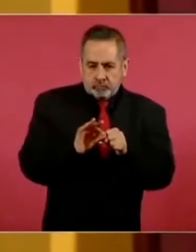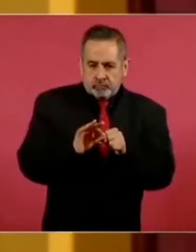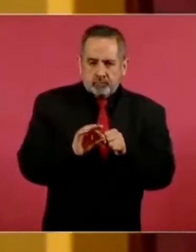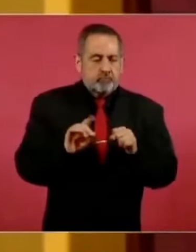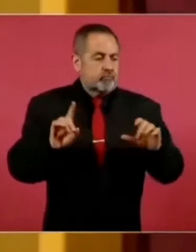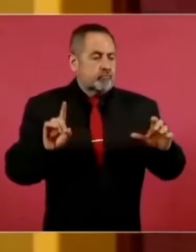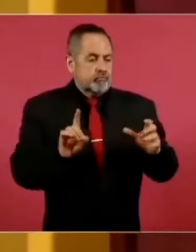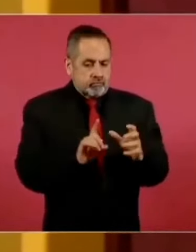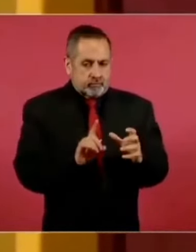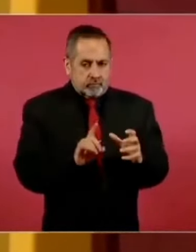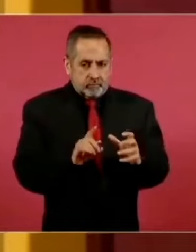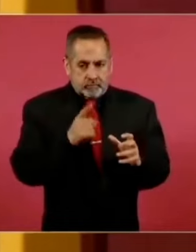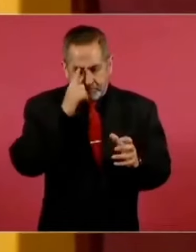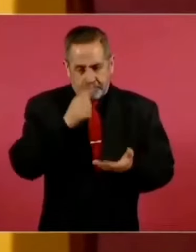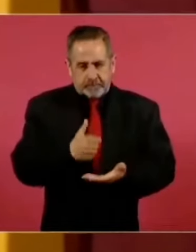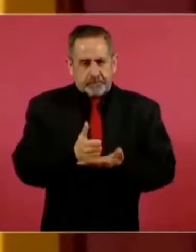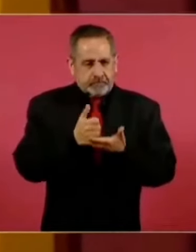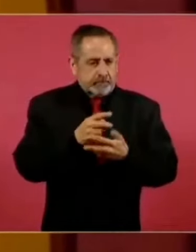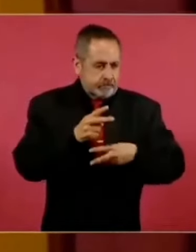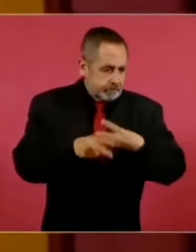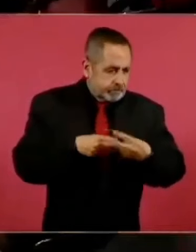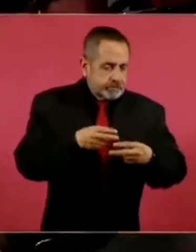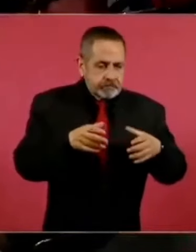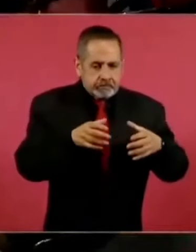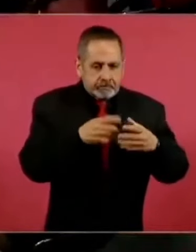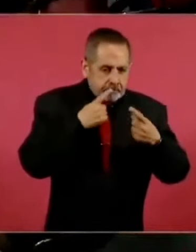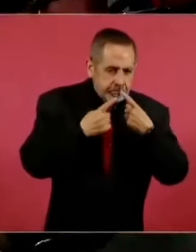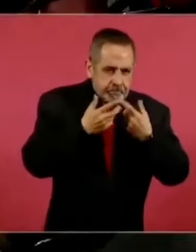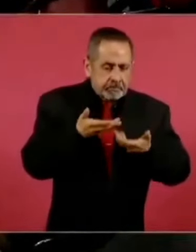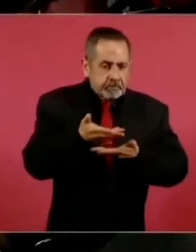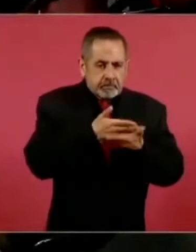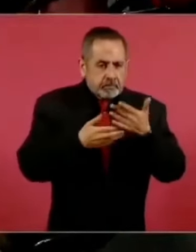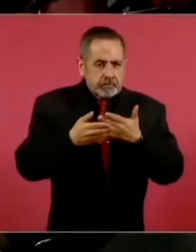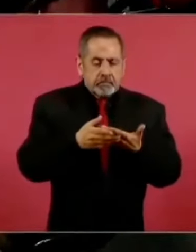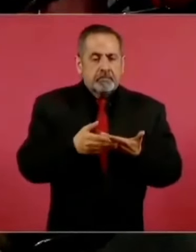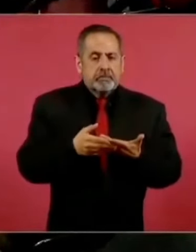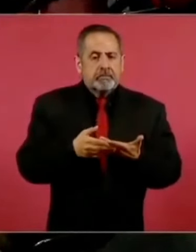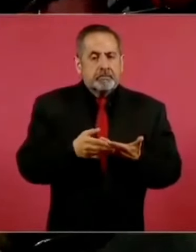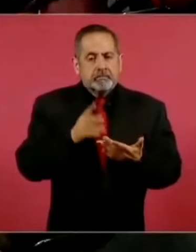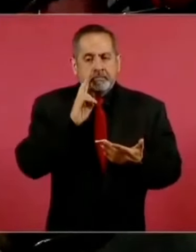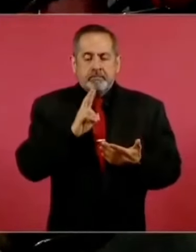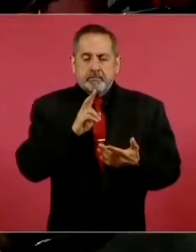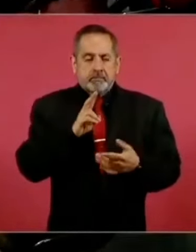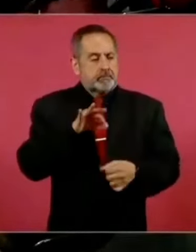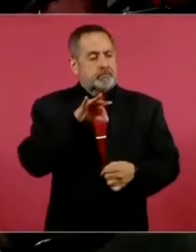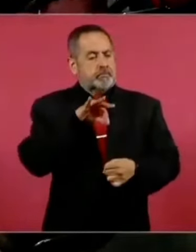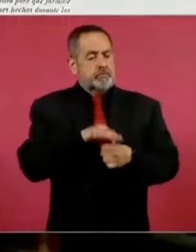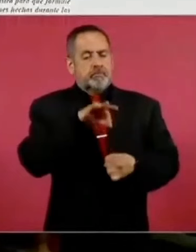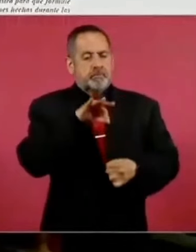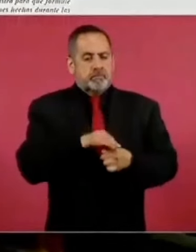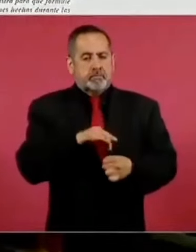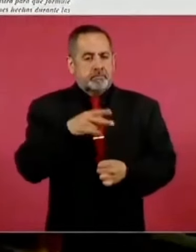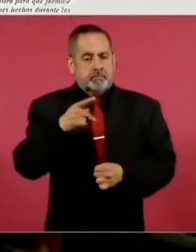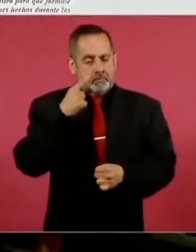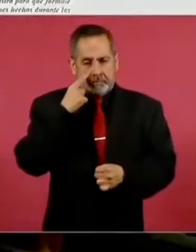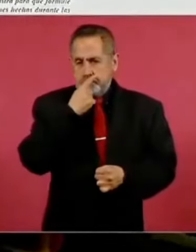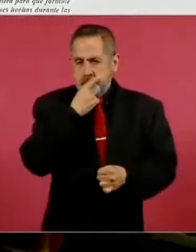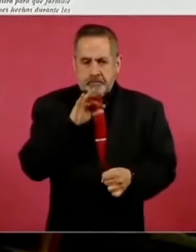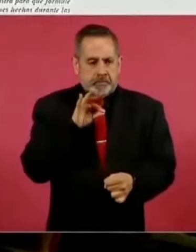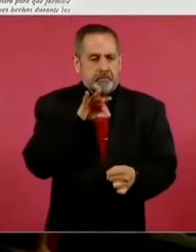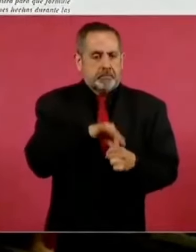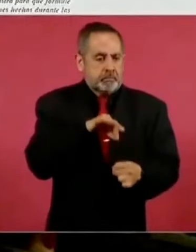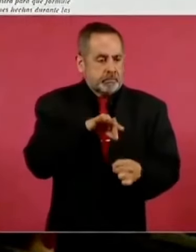asista a la sesión correspondiente y emitir su